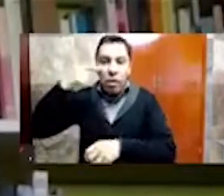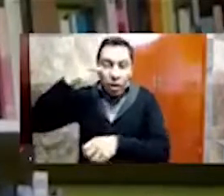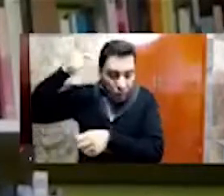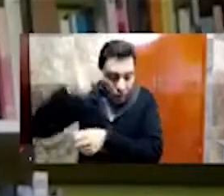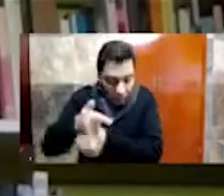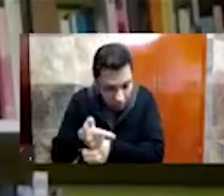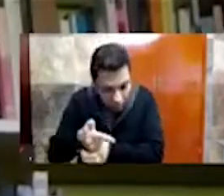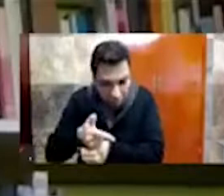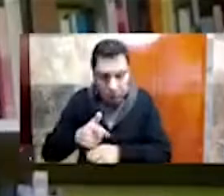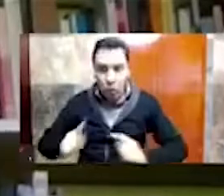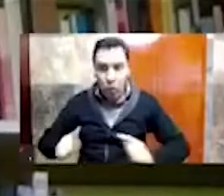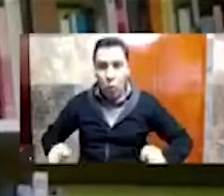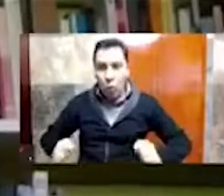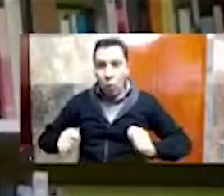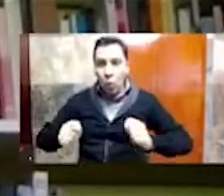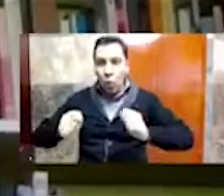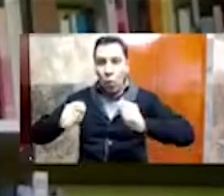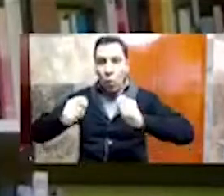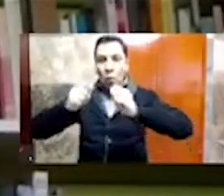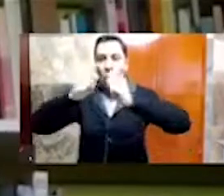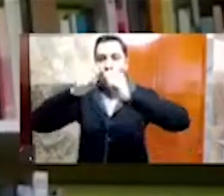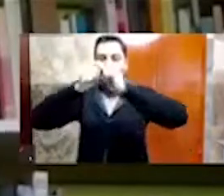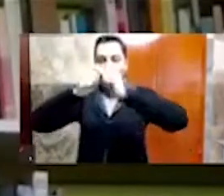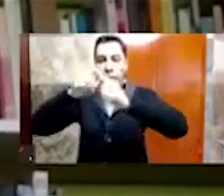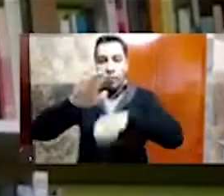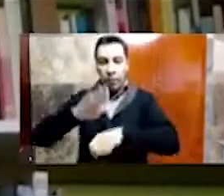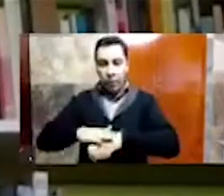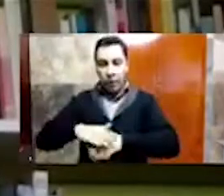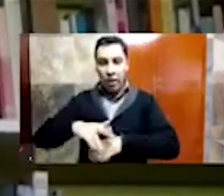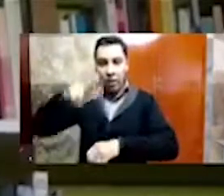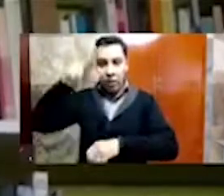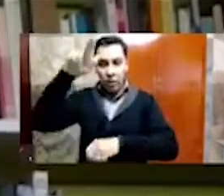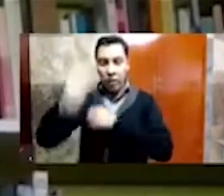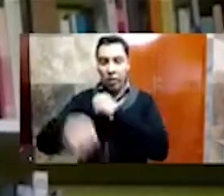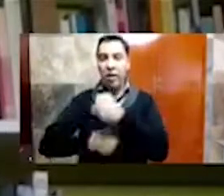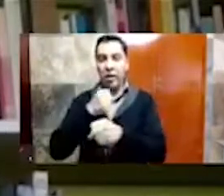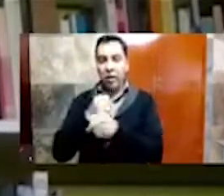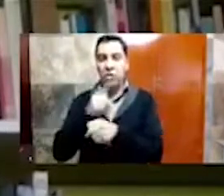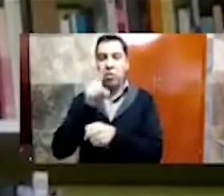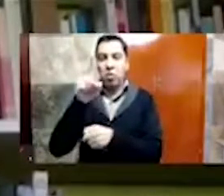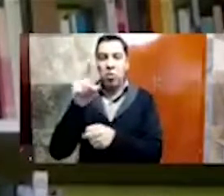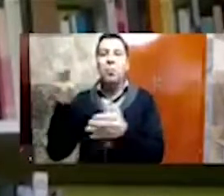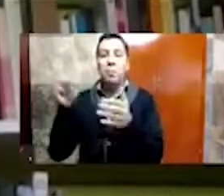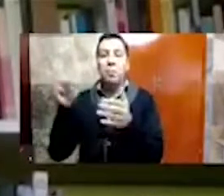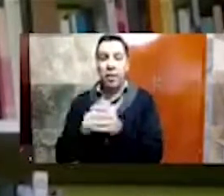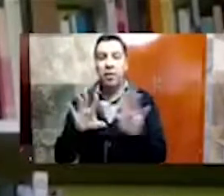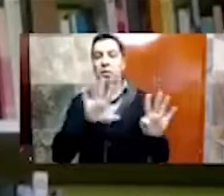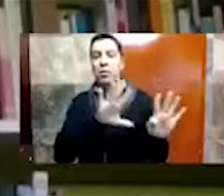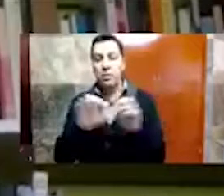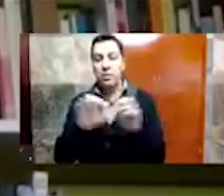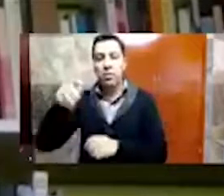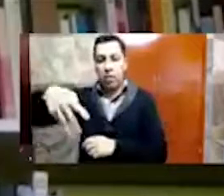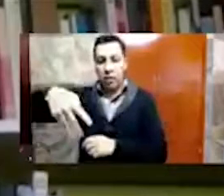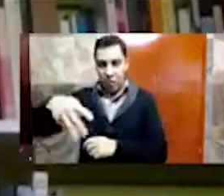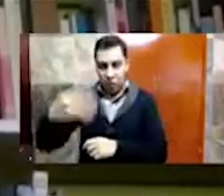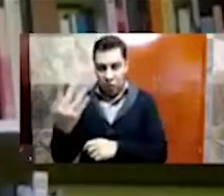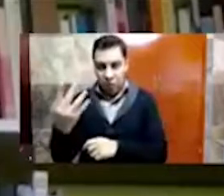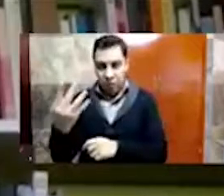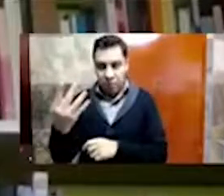Mayor en aquel año de 1914. Y después, bueno, ya tenemos, pues, los trabajos del maestro Eduardo